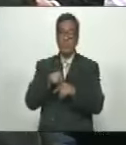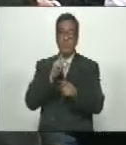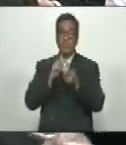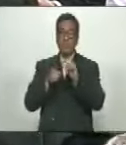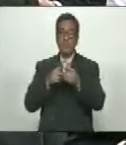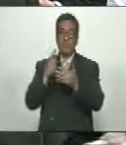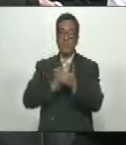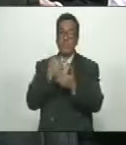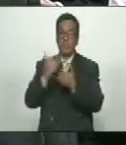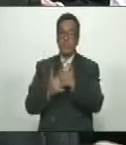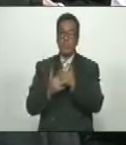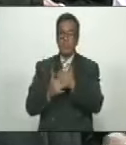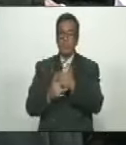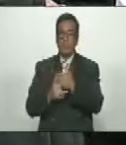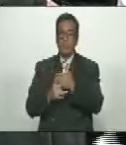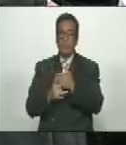varios